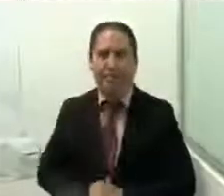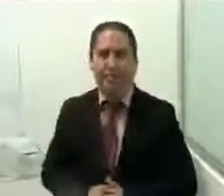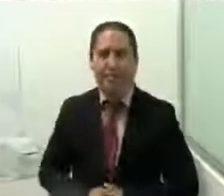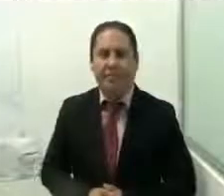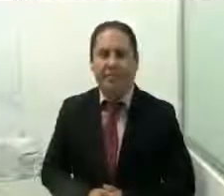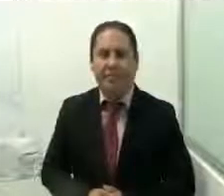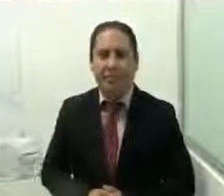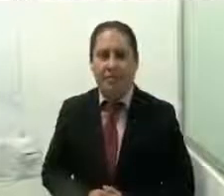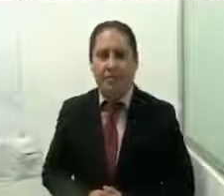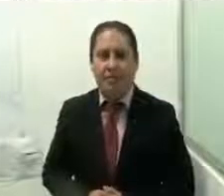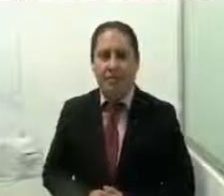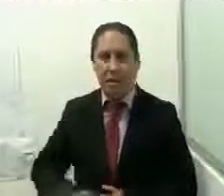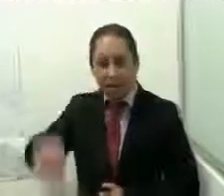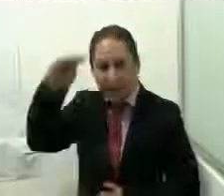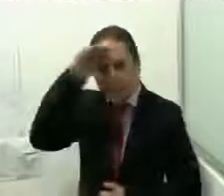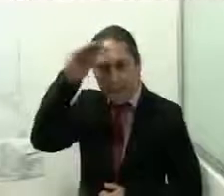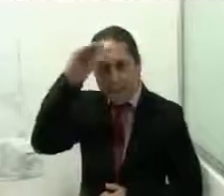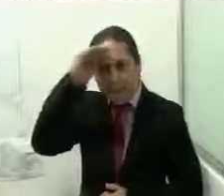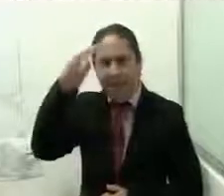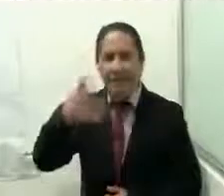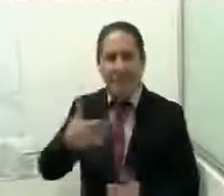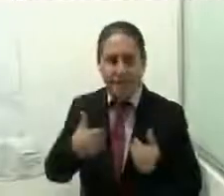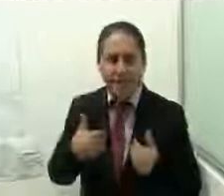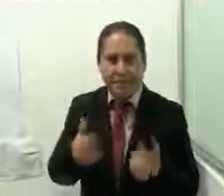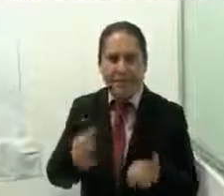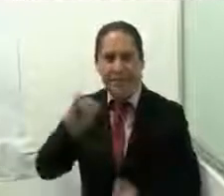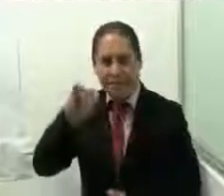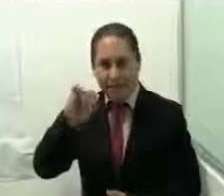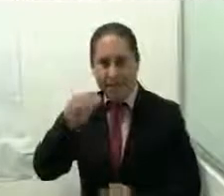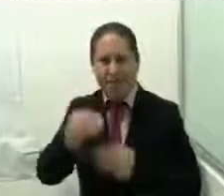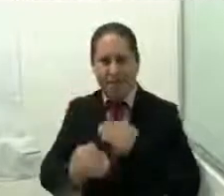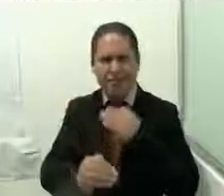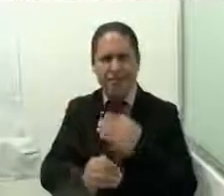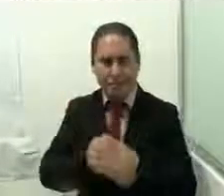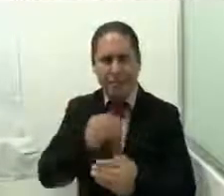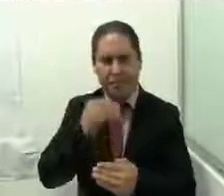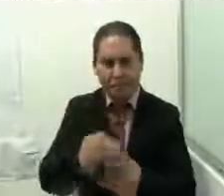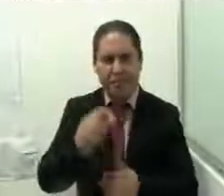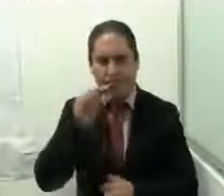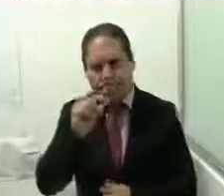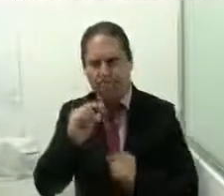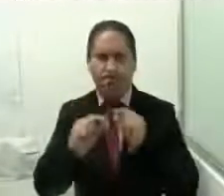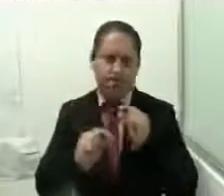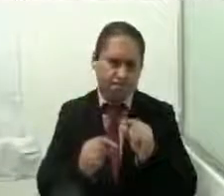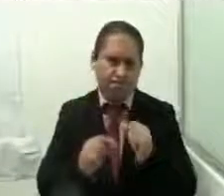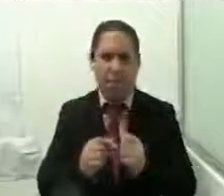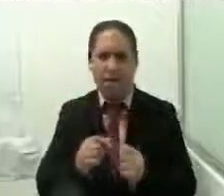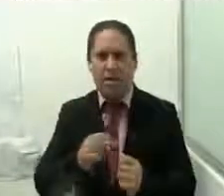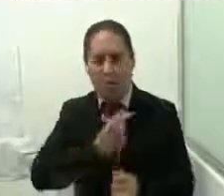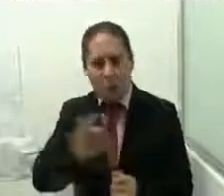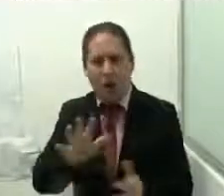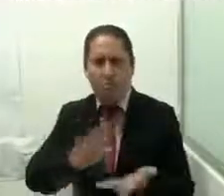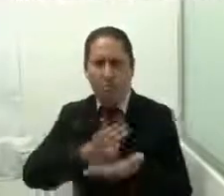considero que hemos tenido avances considero que se ha logrado implementar cambios sobre todo